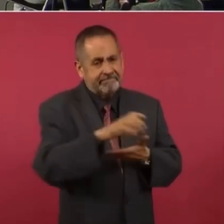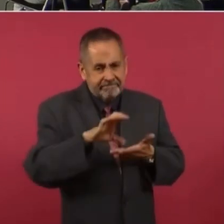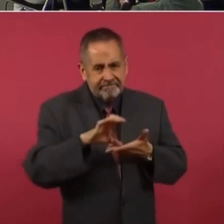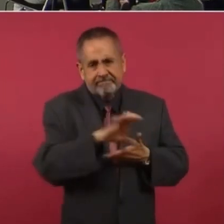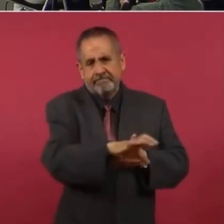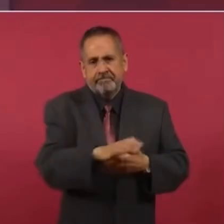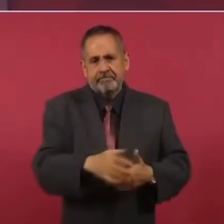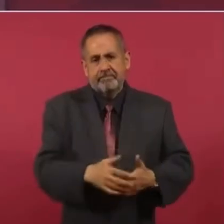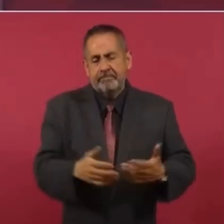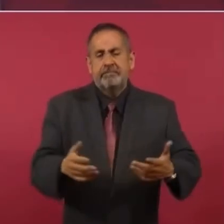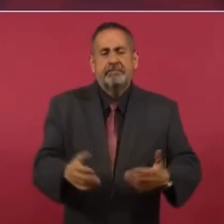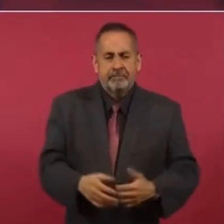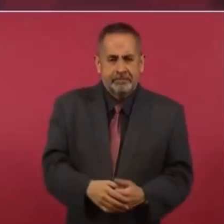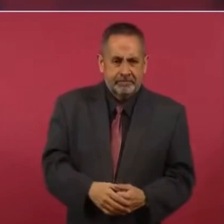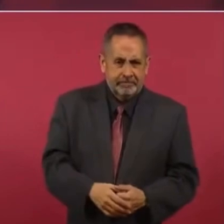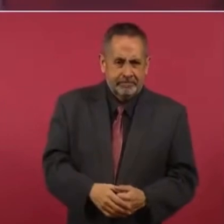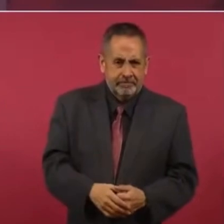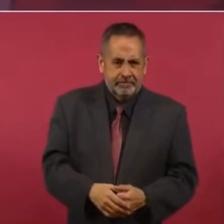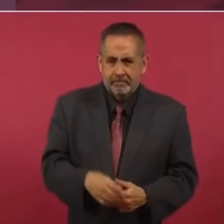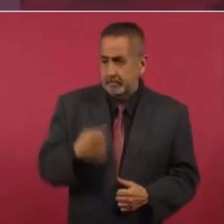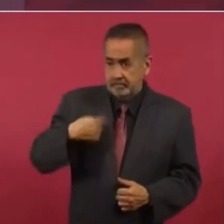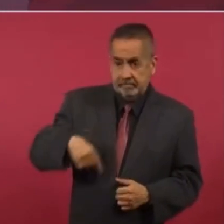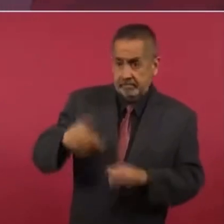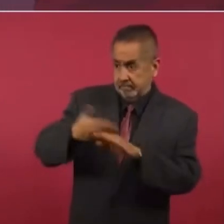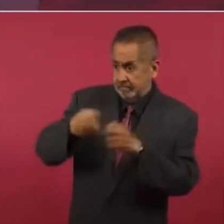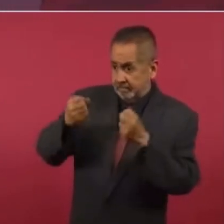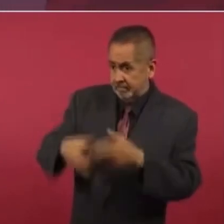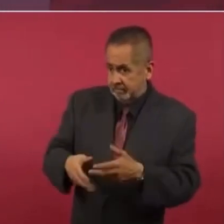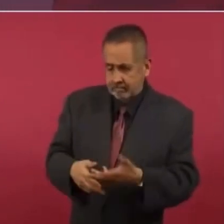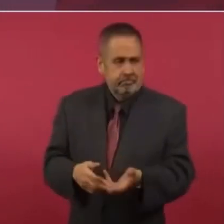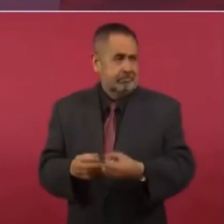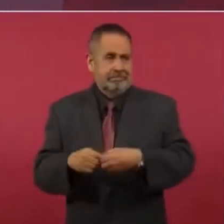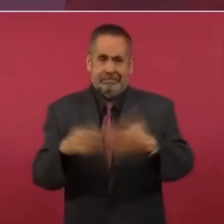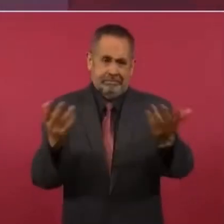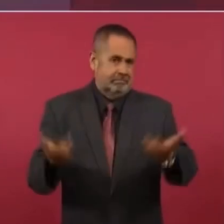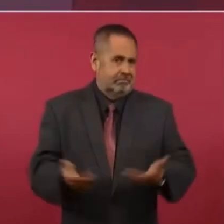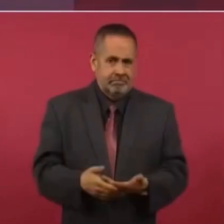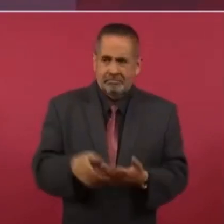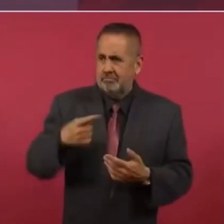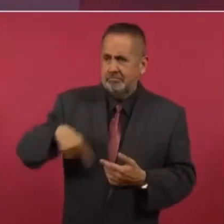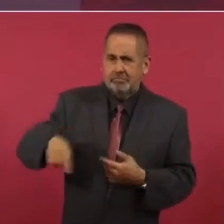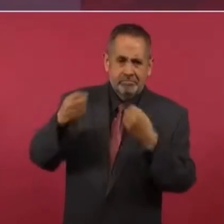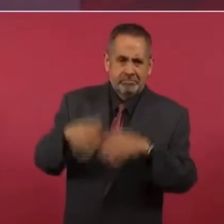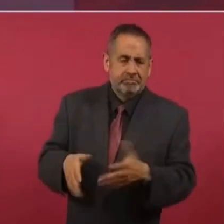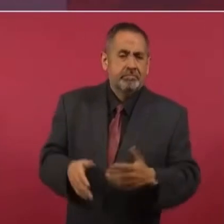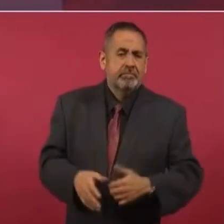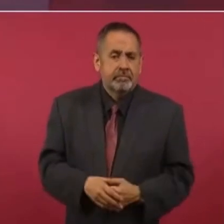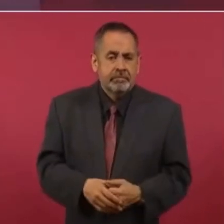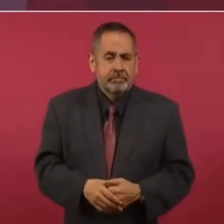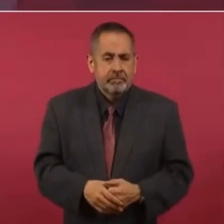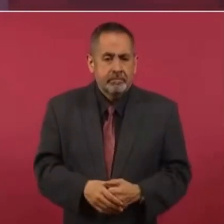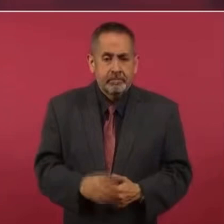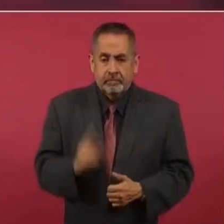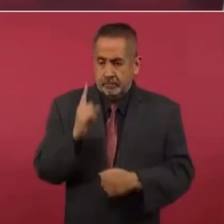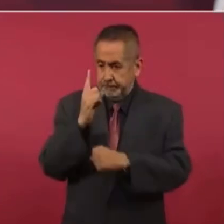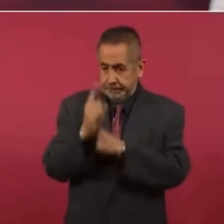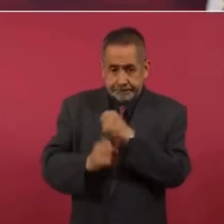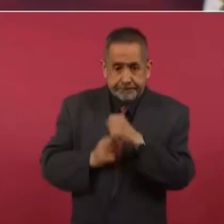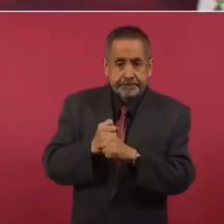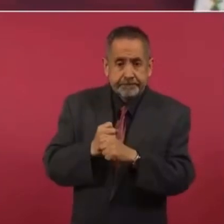¿Y cómo afecta a todos? Bueno, porque cada año